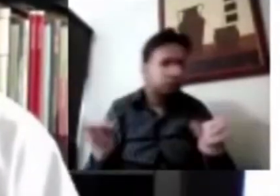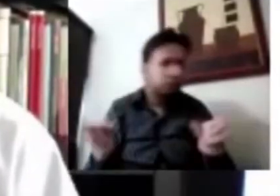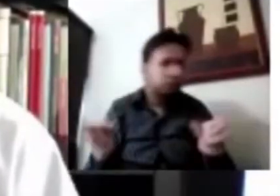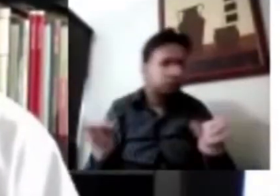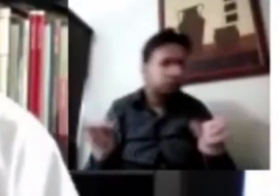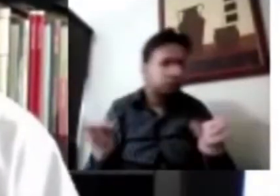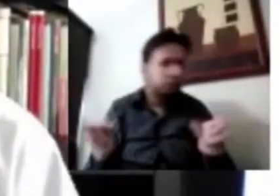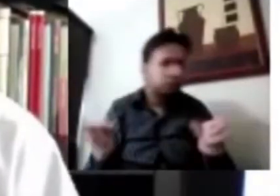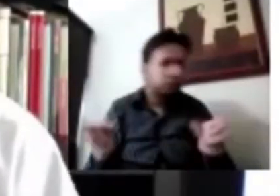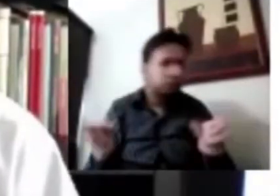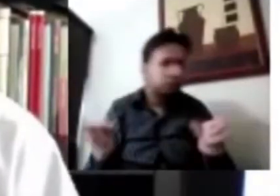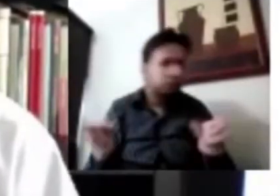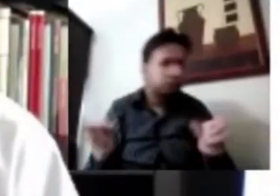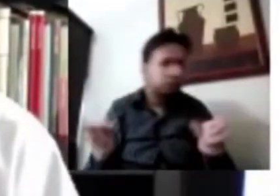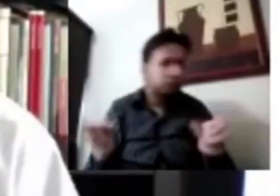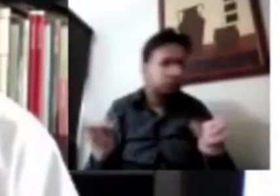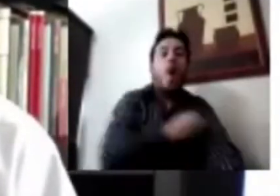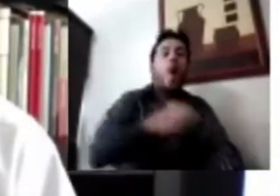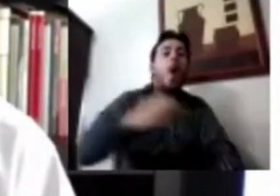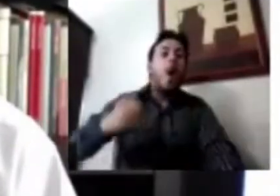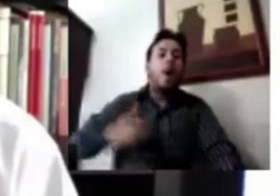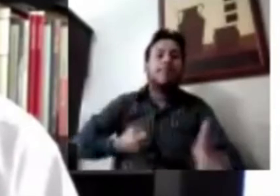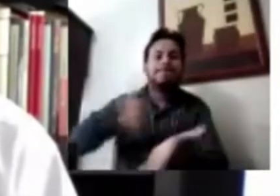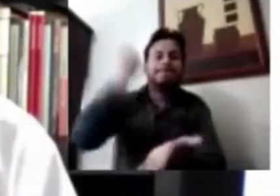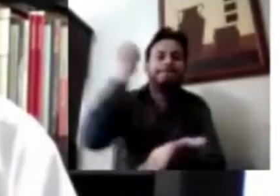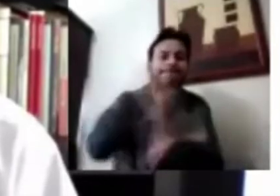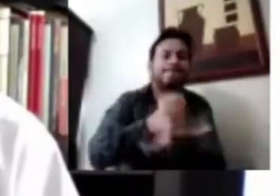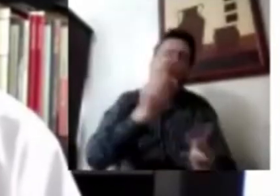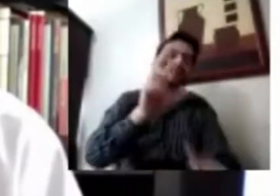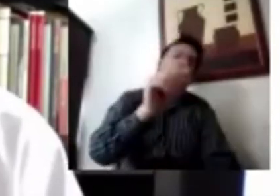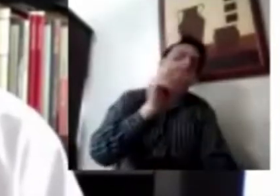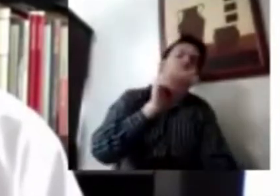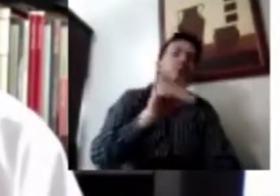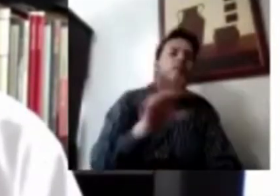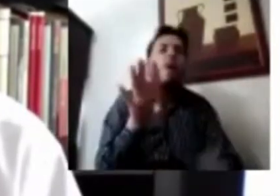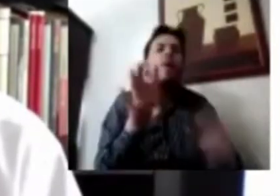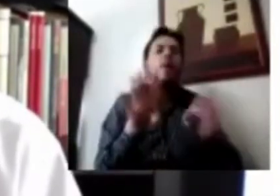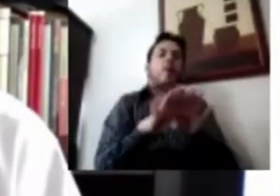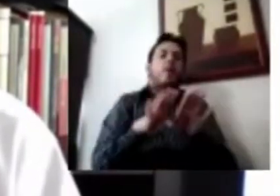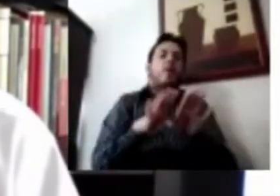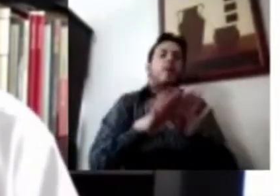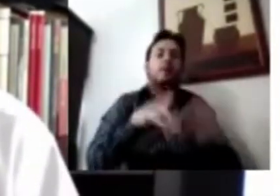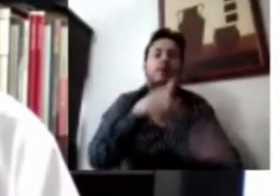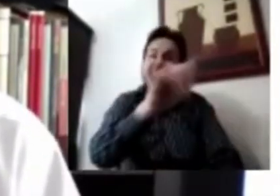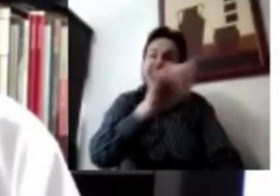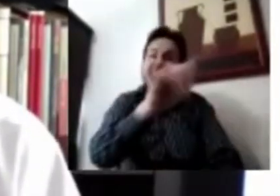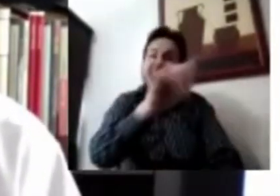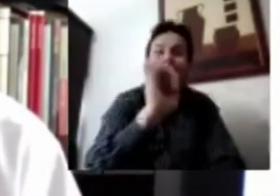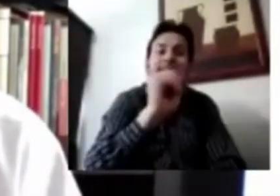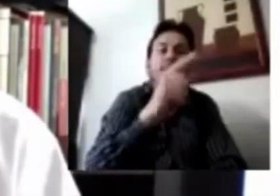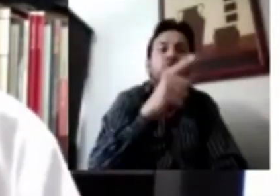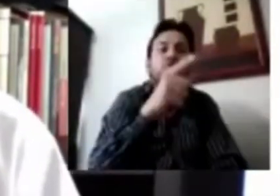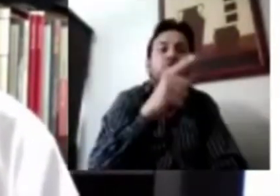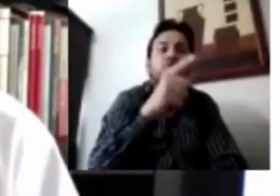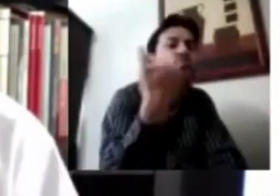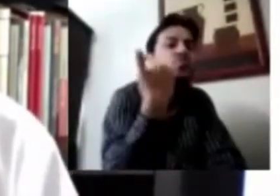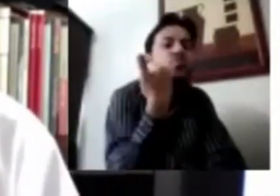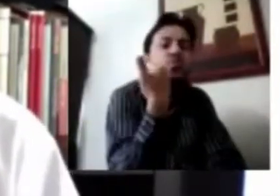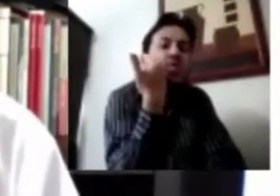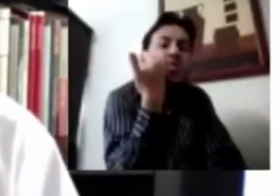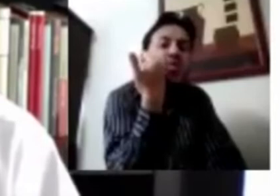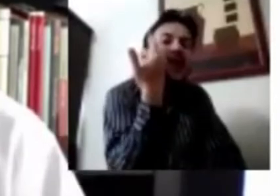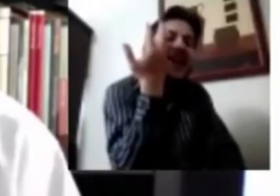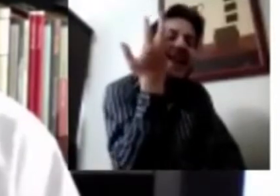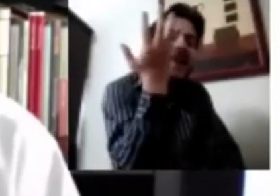obligatorio, ha sido un exhorto de parte de las autoridades que se ha seguido. habido un acatamiento y hemos medido, sobre